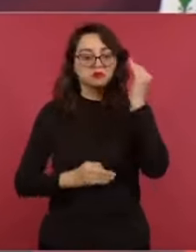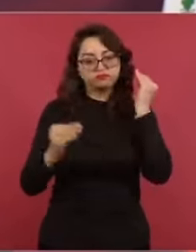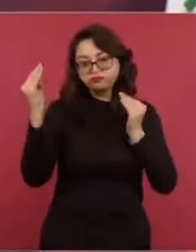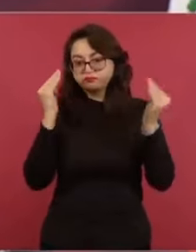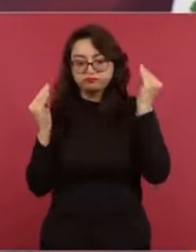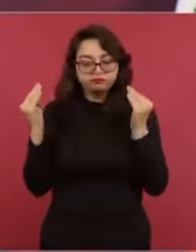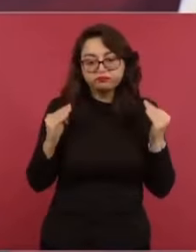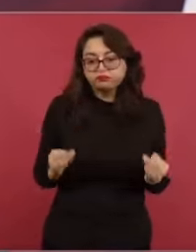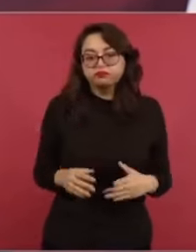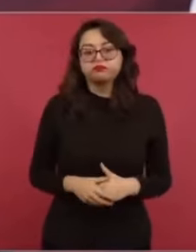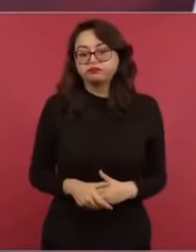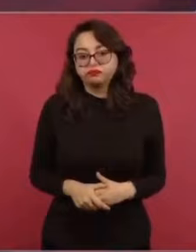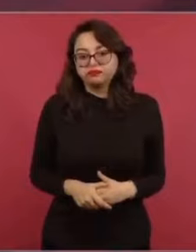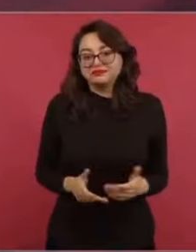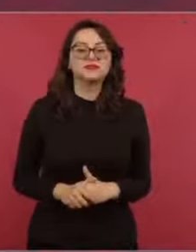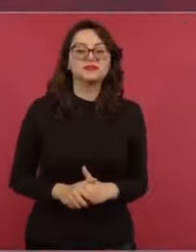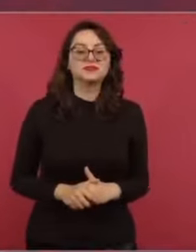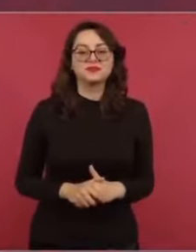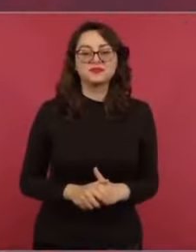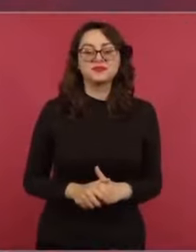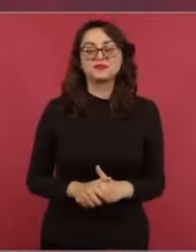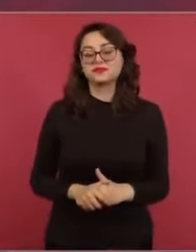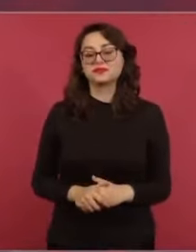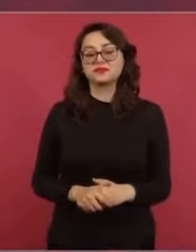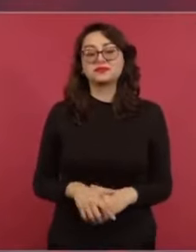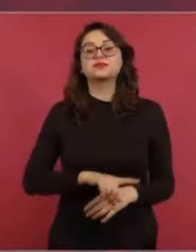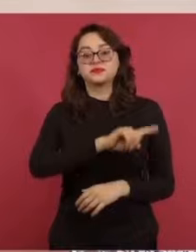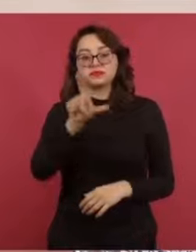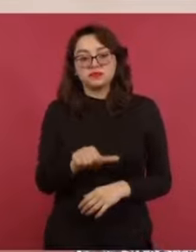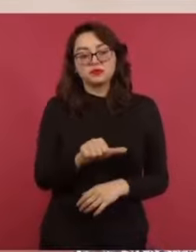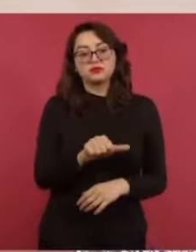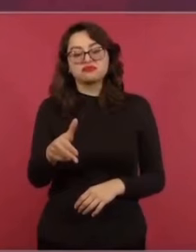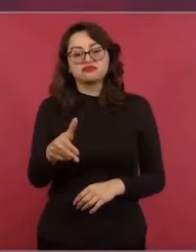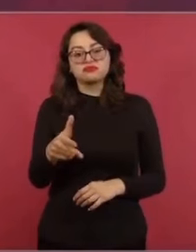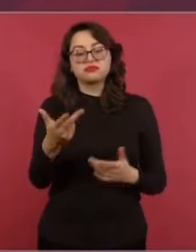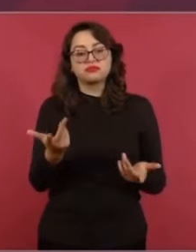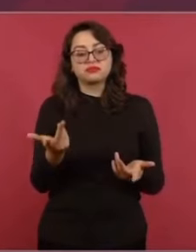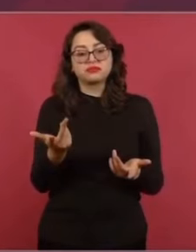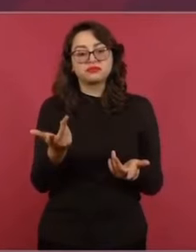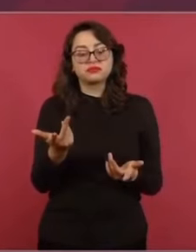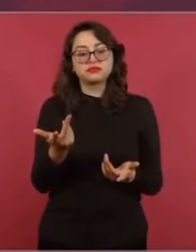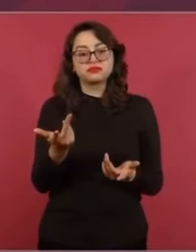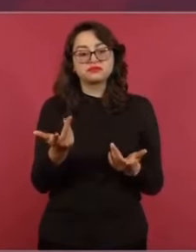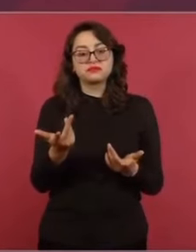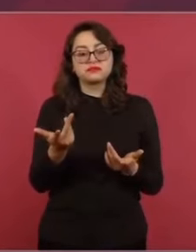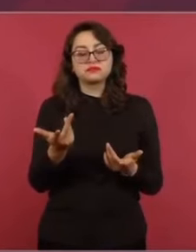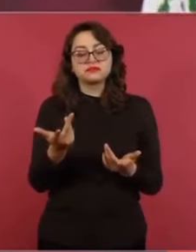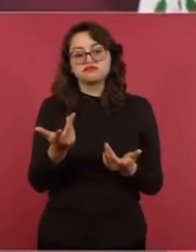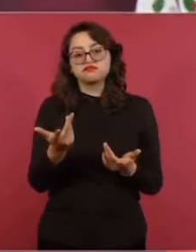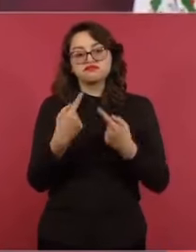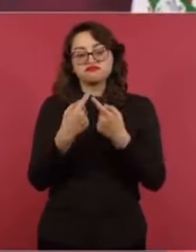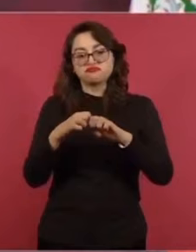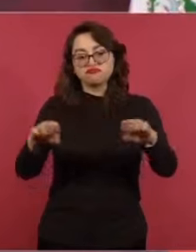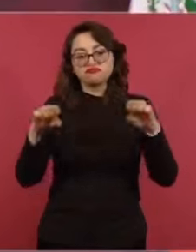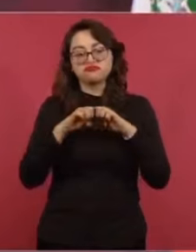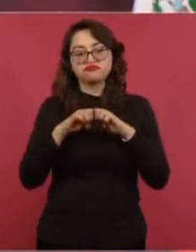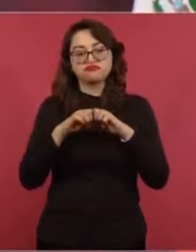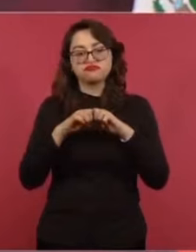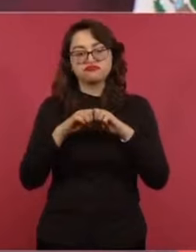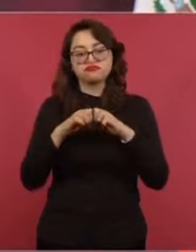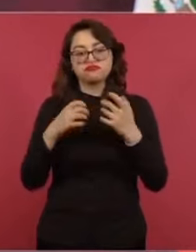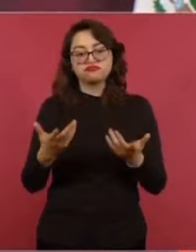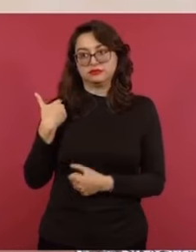lo que se hace en estas cosas. Y ya salgo y tengo una mesa de acuerdo con